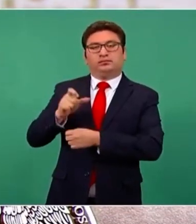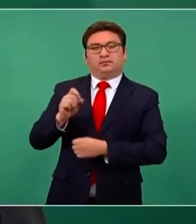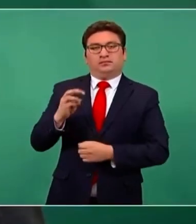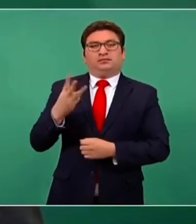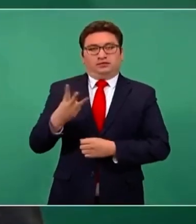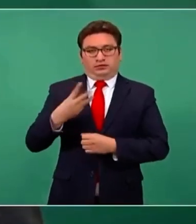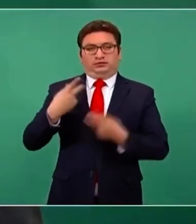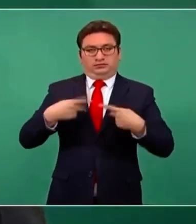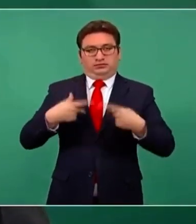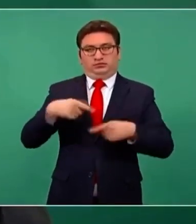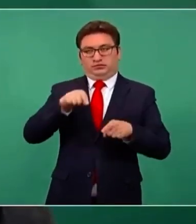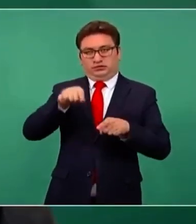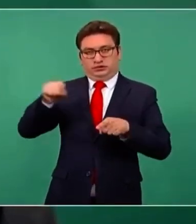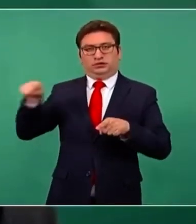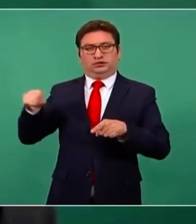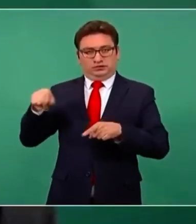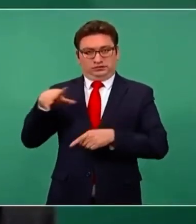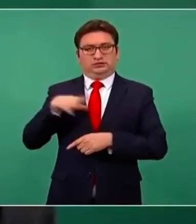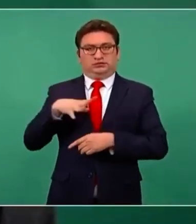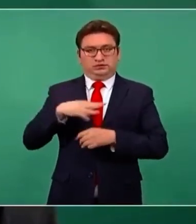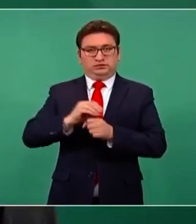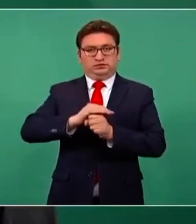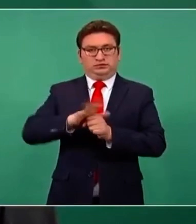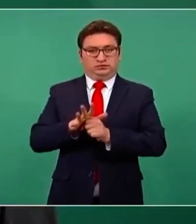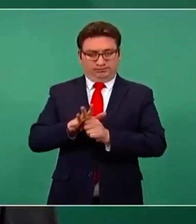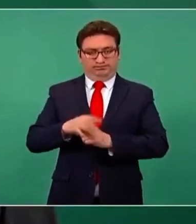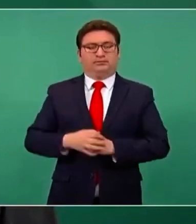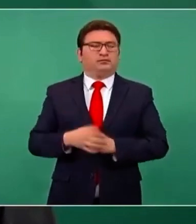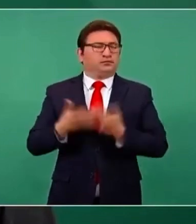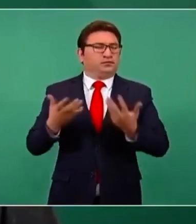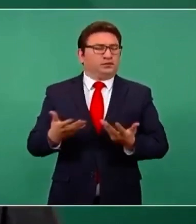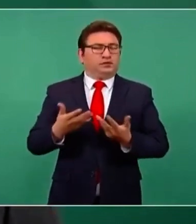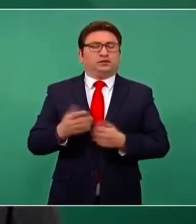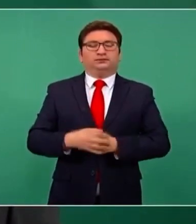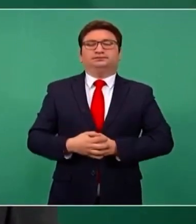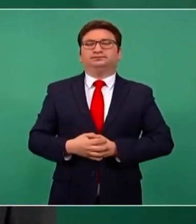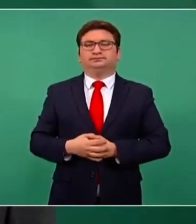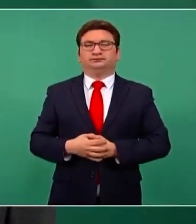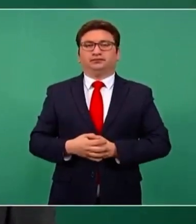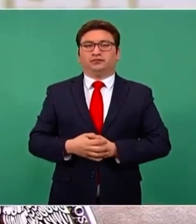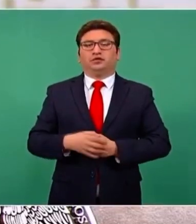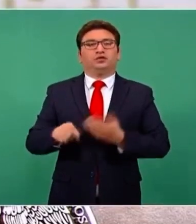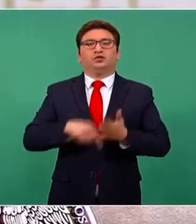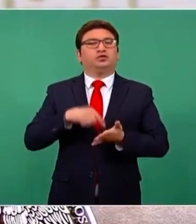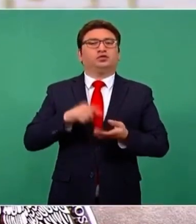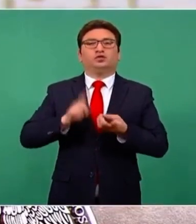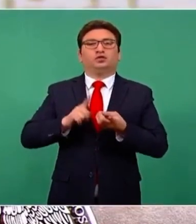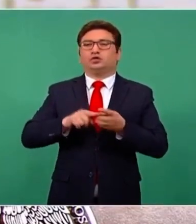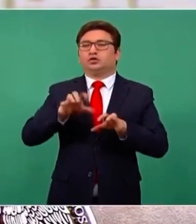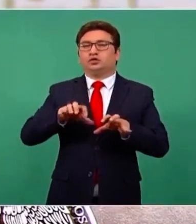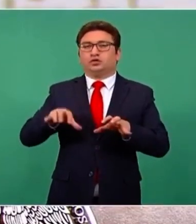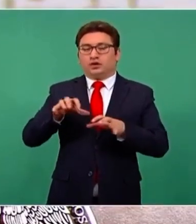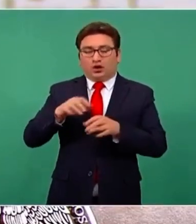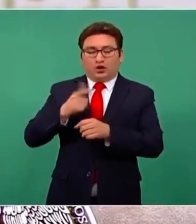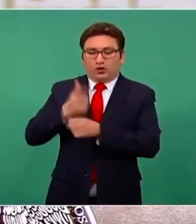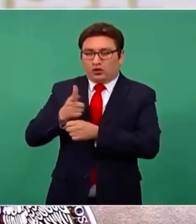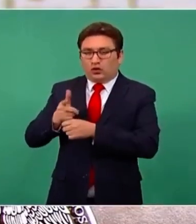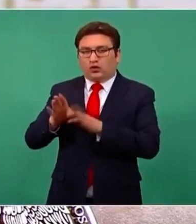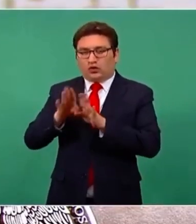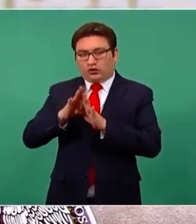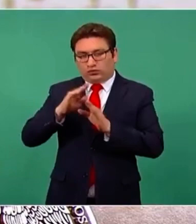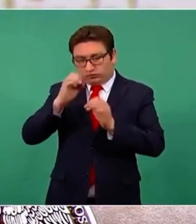personas que tienen COVID. ¿Qué podemos destacar? Su localización se ven en color oscuro